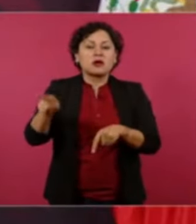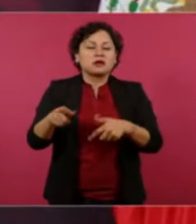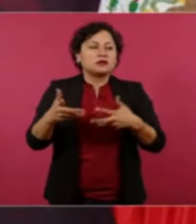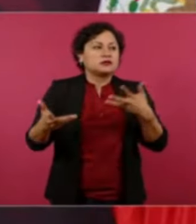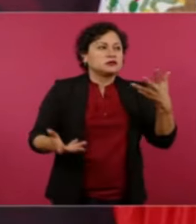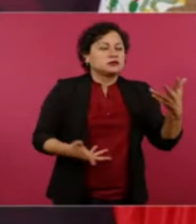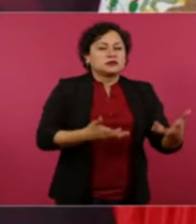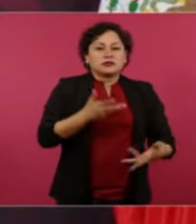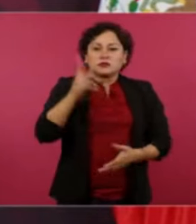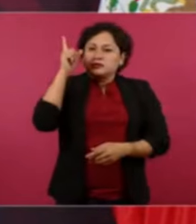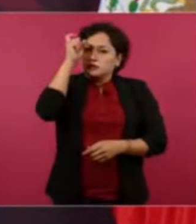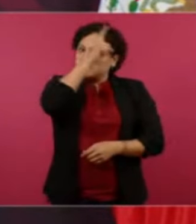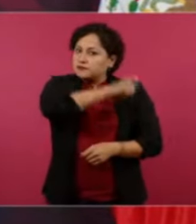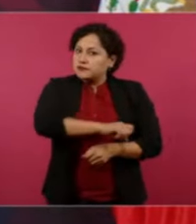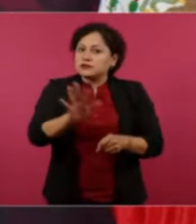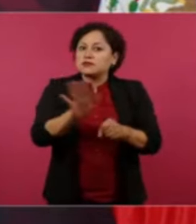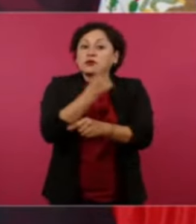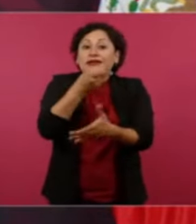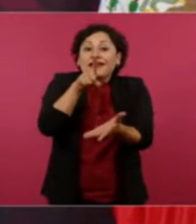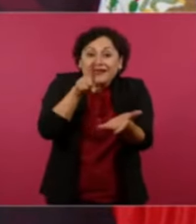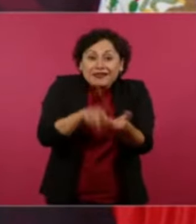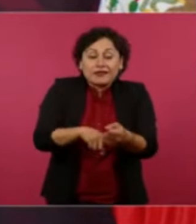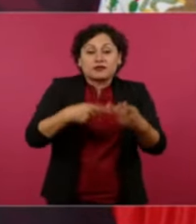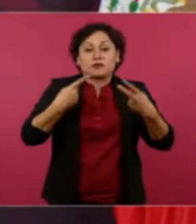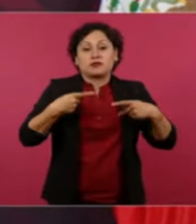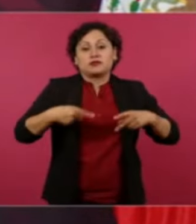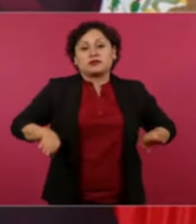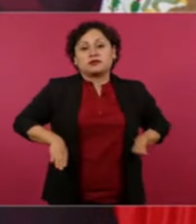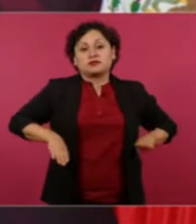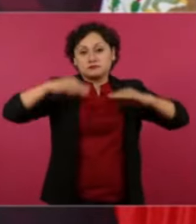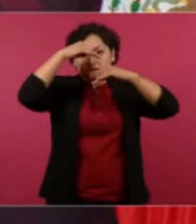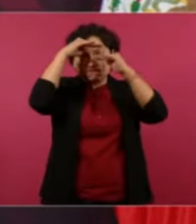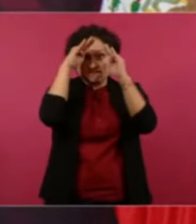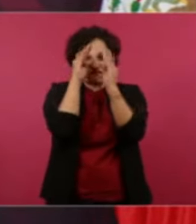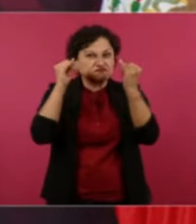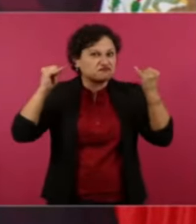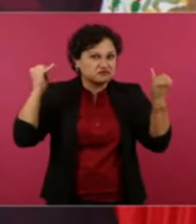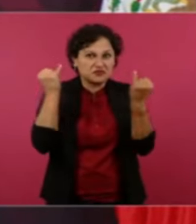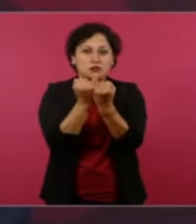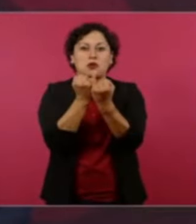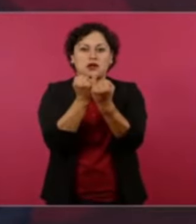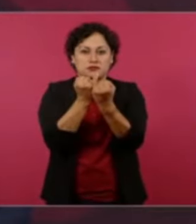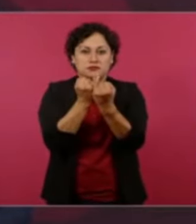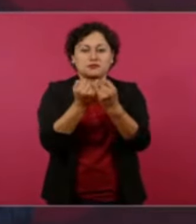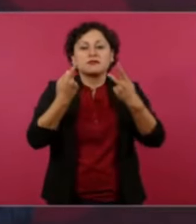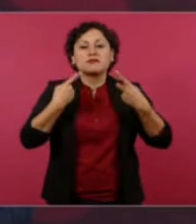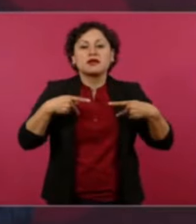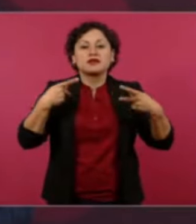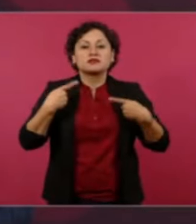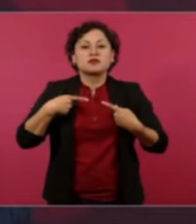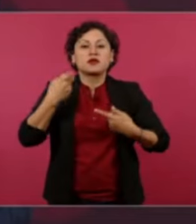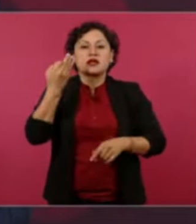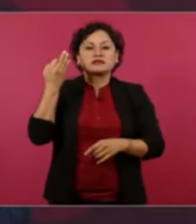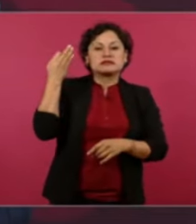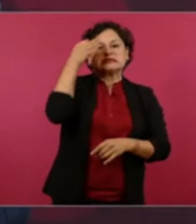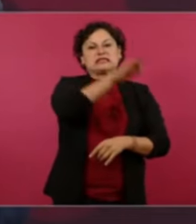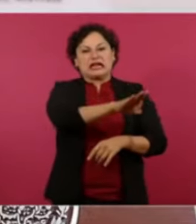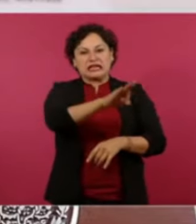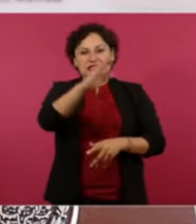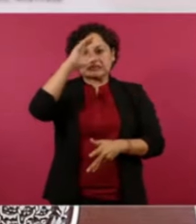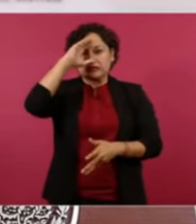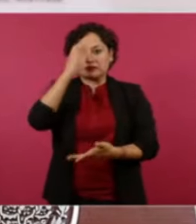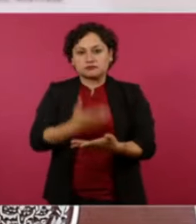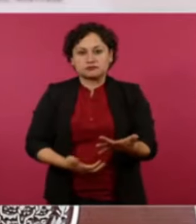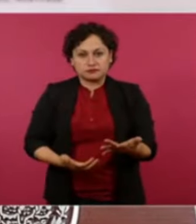que no ha sido fiel a los principios